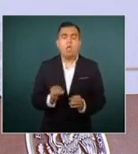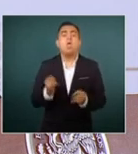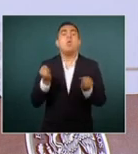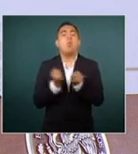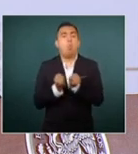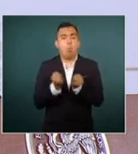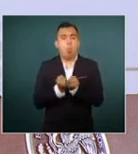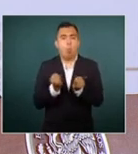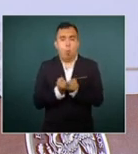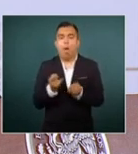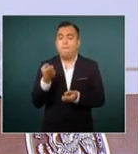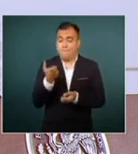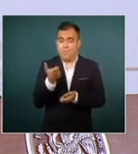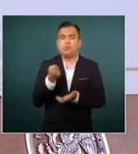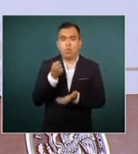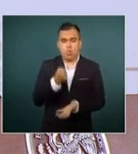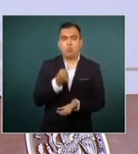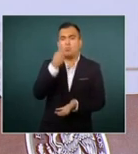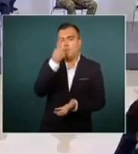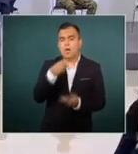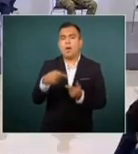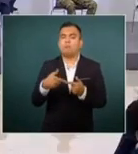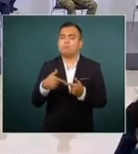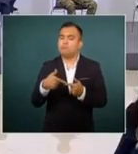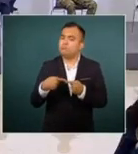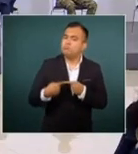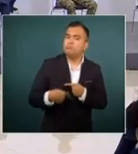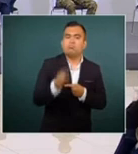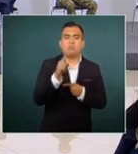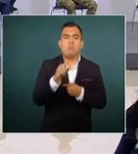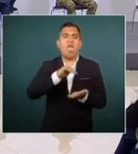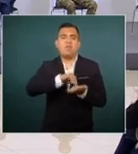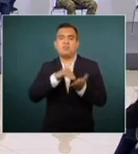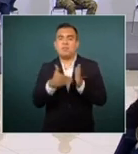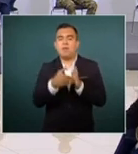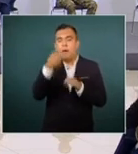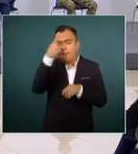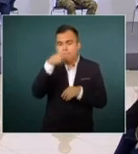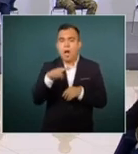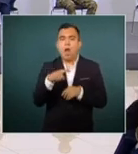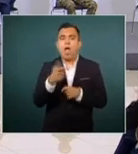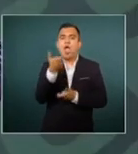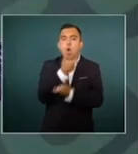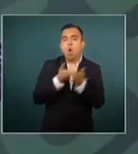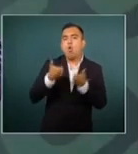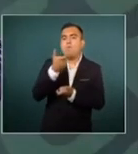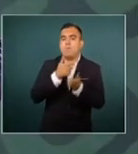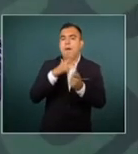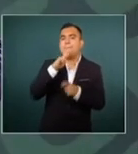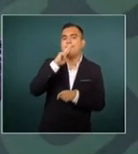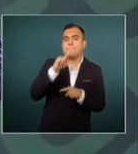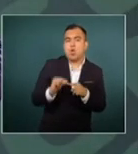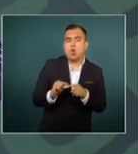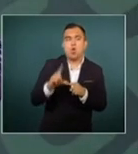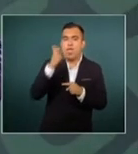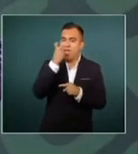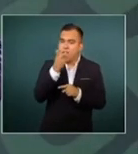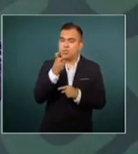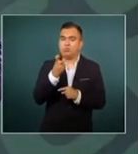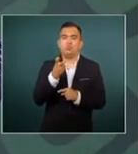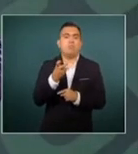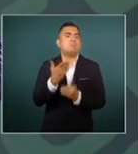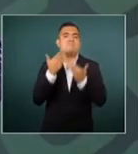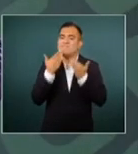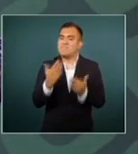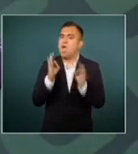estrategia que hemos diseñado para la reactivación económica. una ruta que vamos a defender como la correcta y por supuesto que no